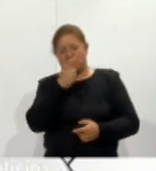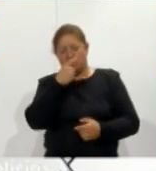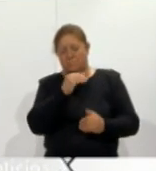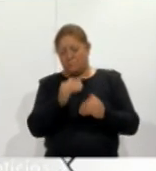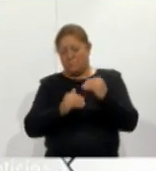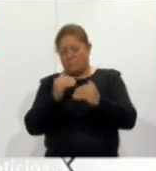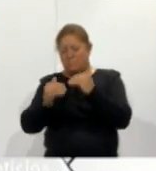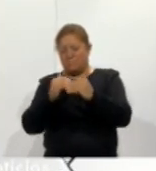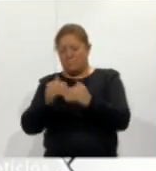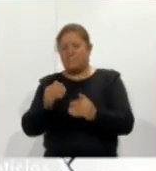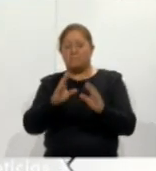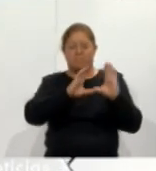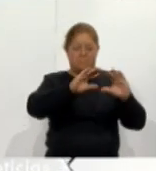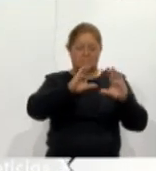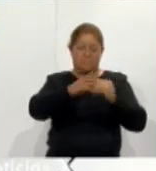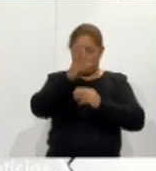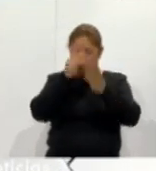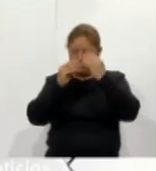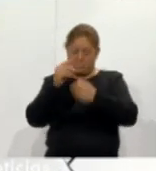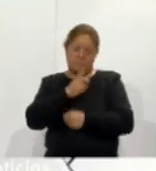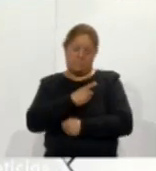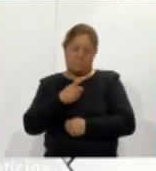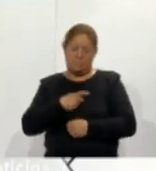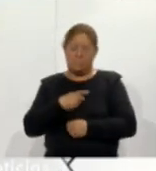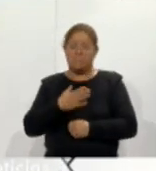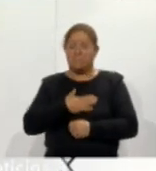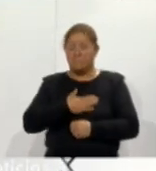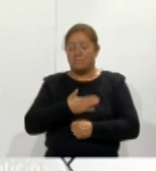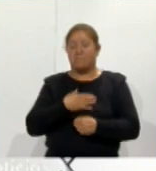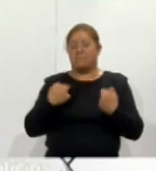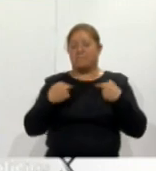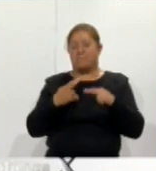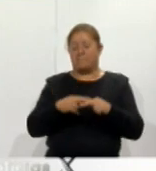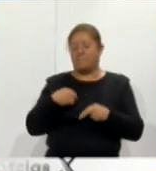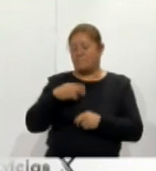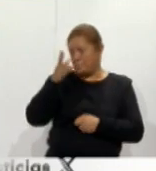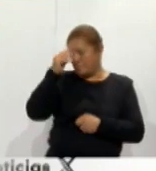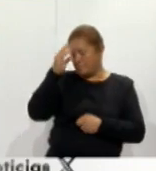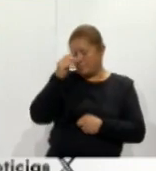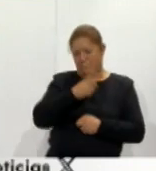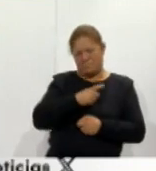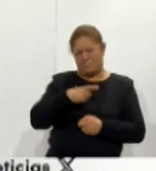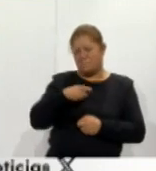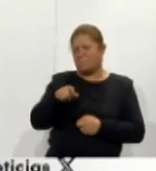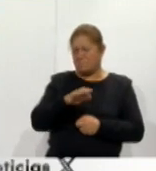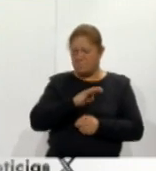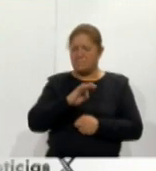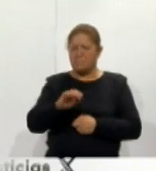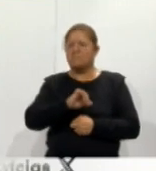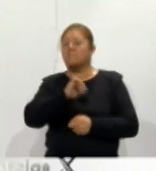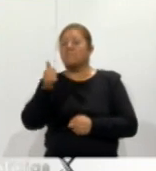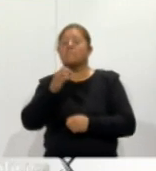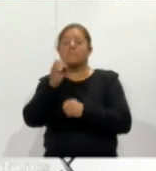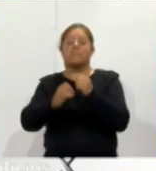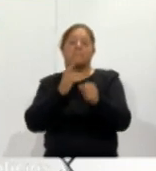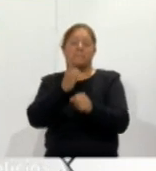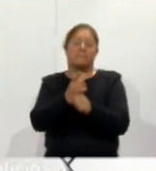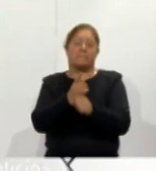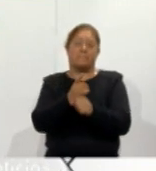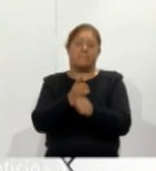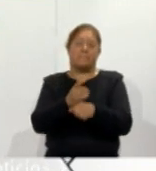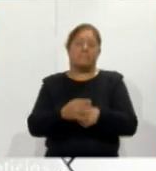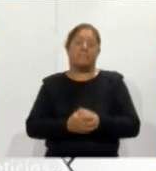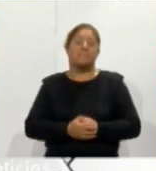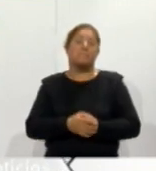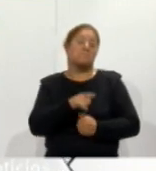enseñanza aprendizaje tenemos que aprender a verlo como una una alternativa como una ayuda